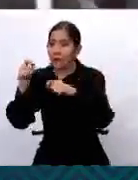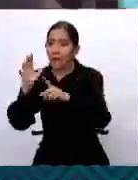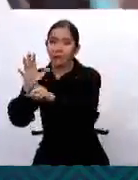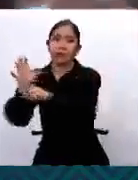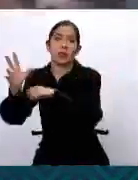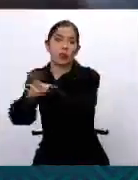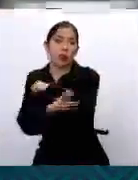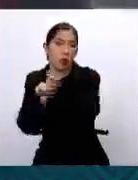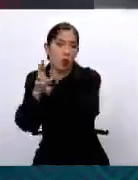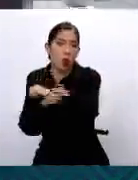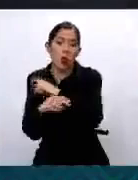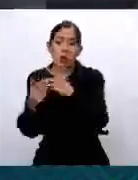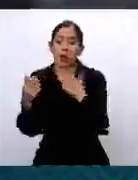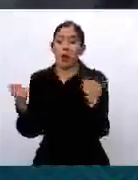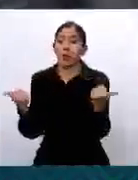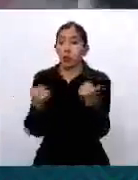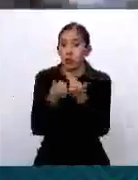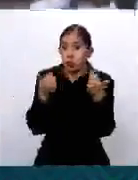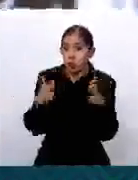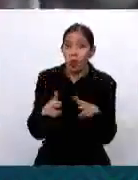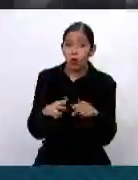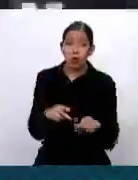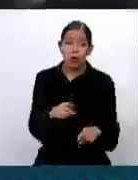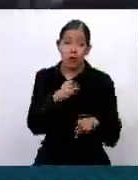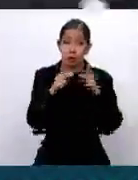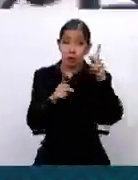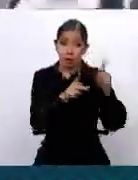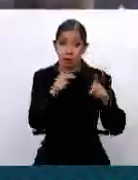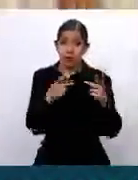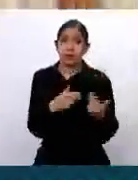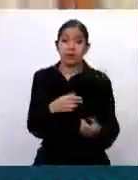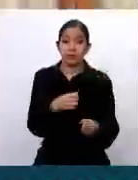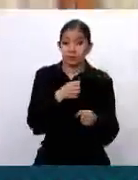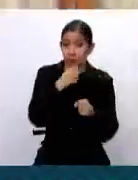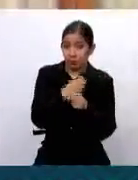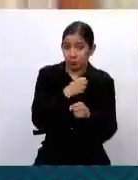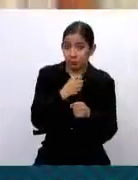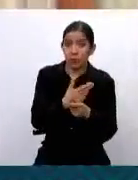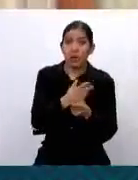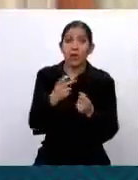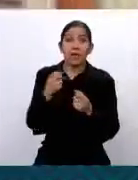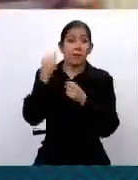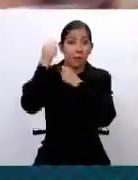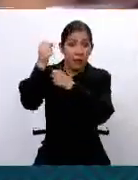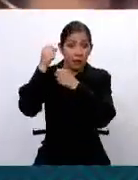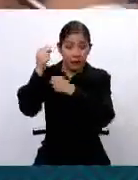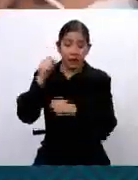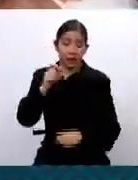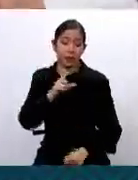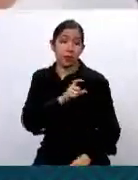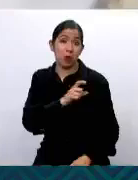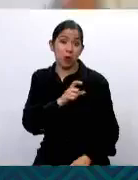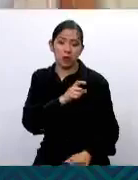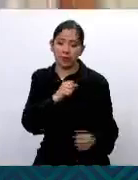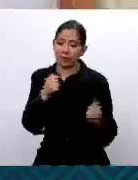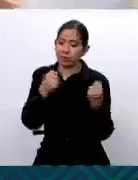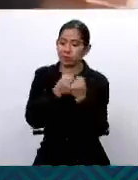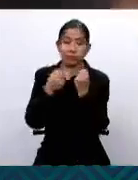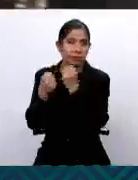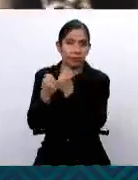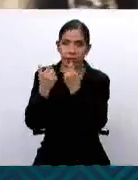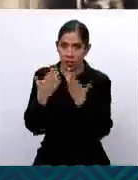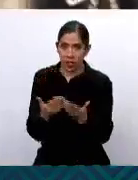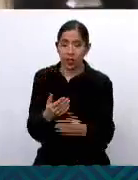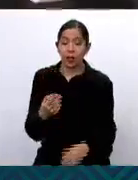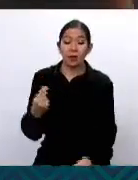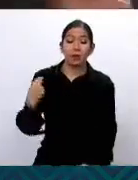y enfrentamientos entre las fuerzas del orden y los manifestantes. Perú no está pasando por un buen momento, pero quienes